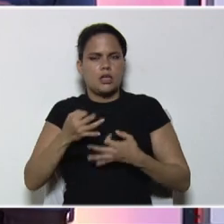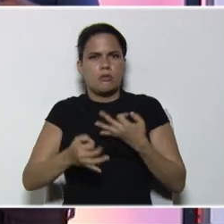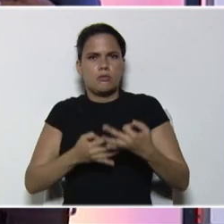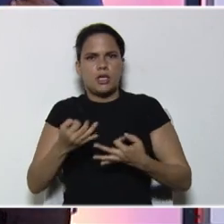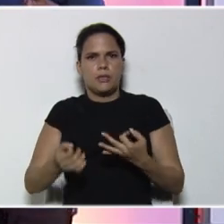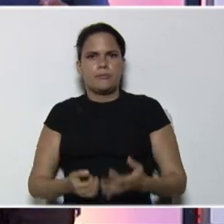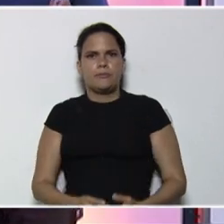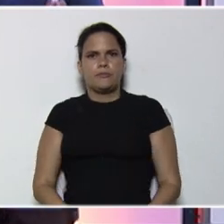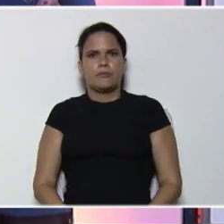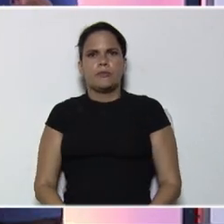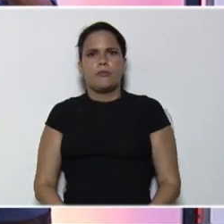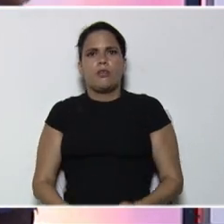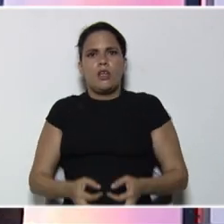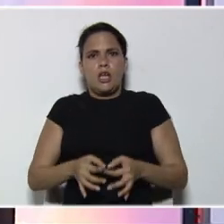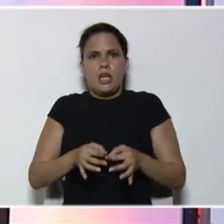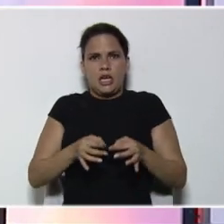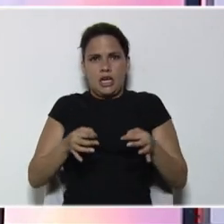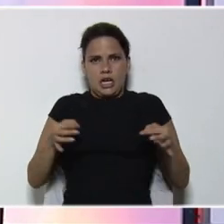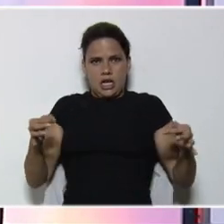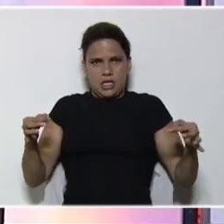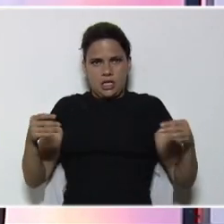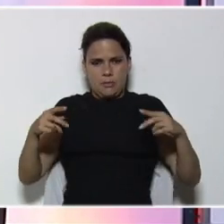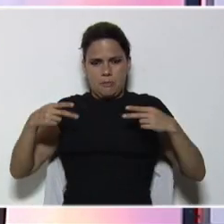paralelas, llevamos dos caminos,